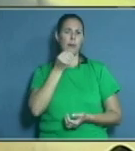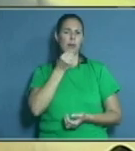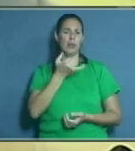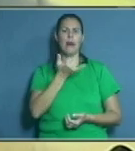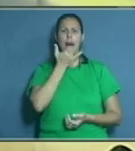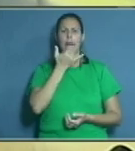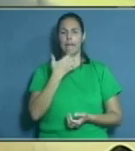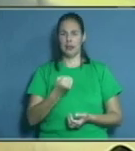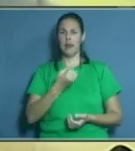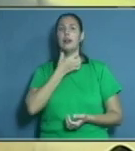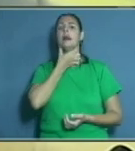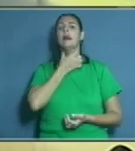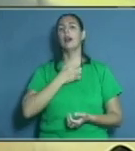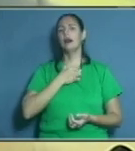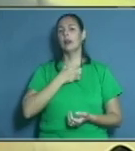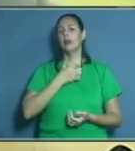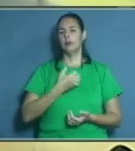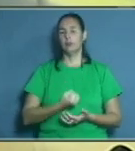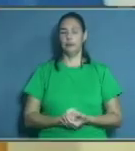ganta.